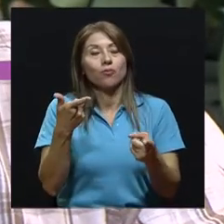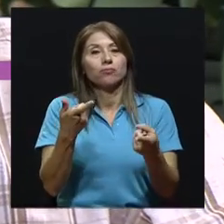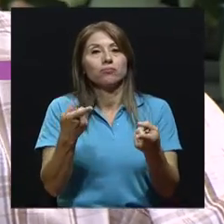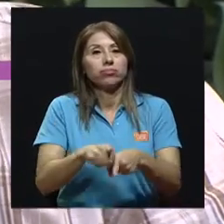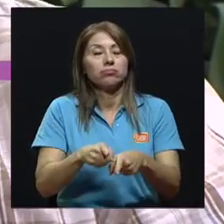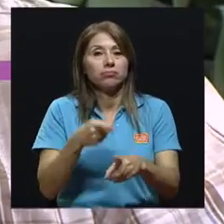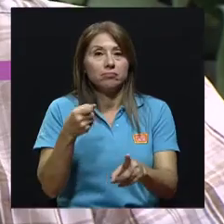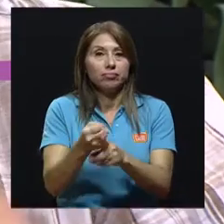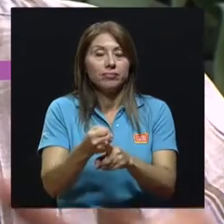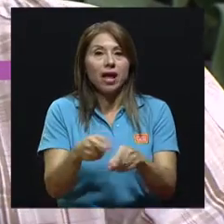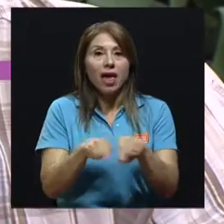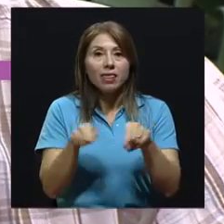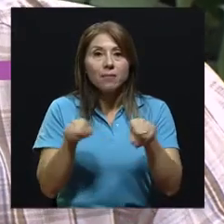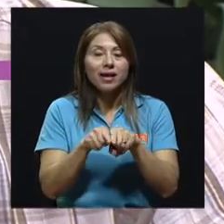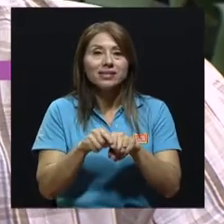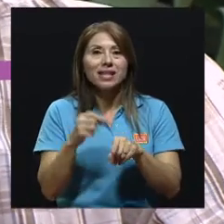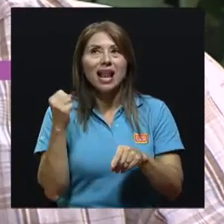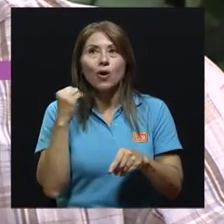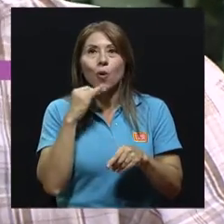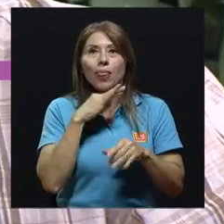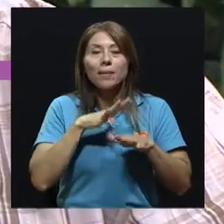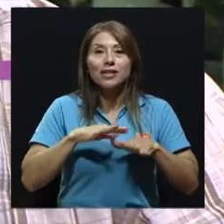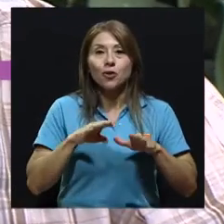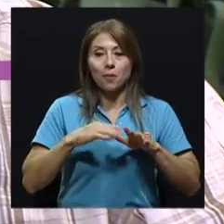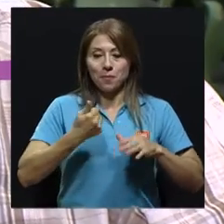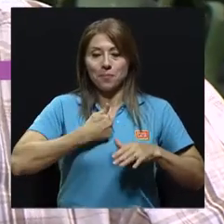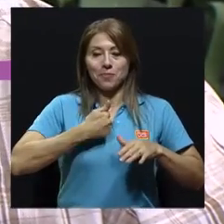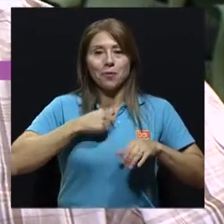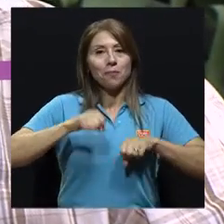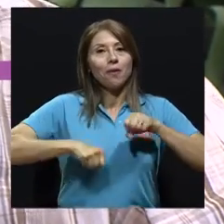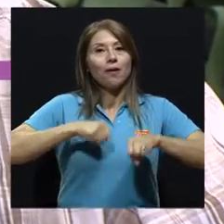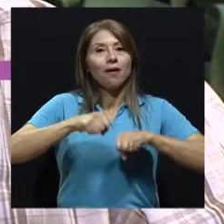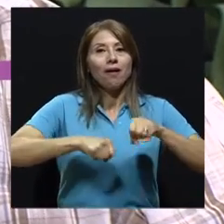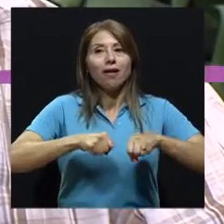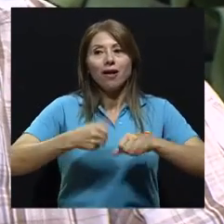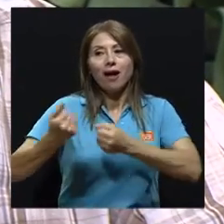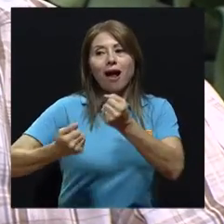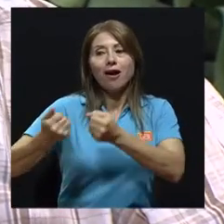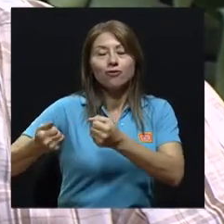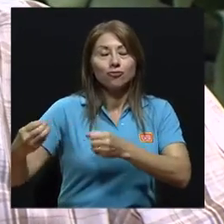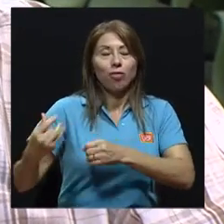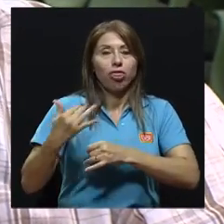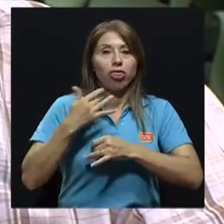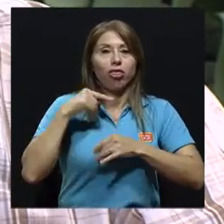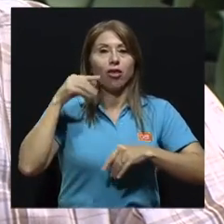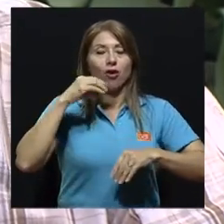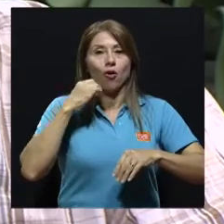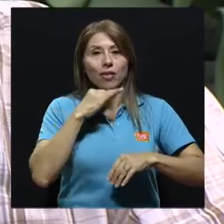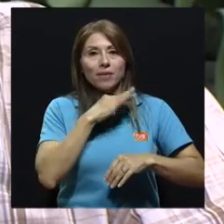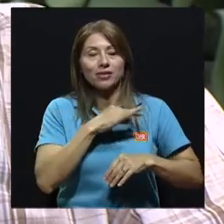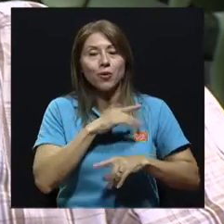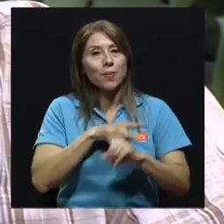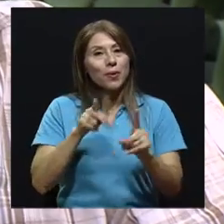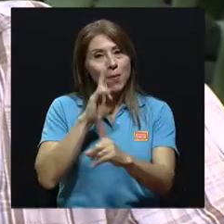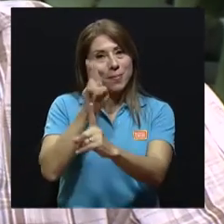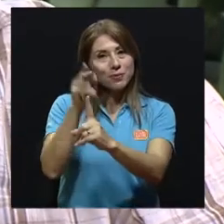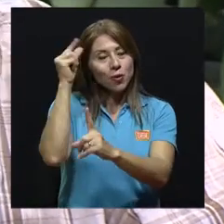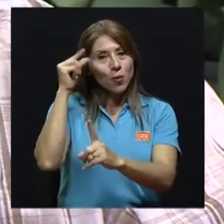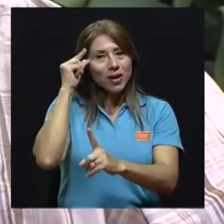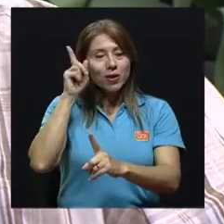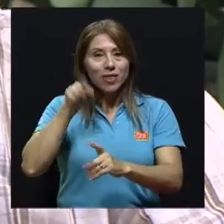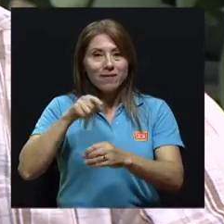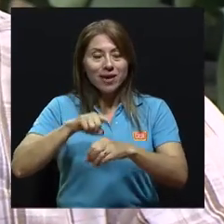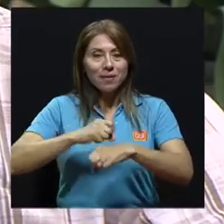accidentes, además la contaminación del aire para el mismo ciclista, entonces es un tema complejo que el gobierno tiene que empezar a trabajar,